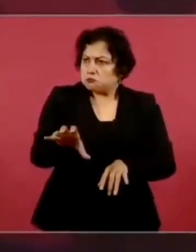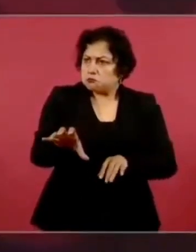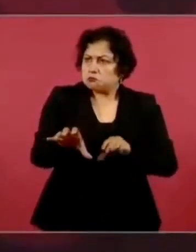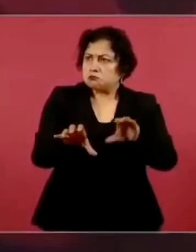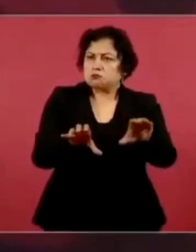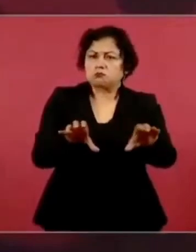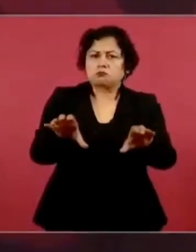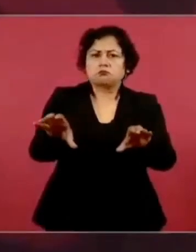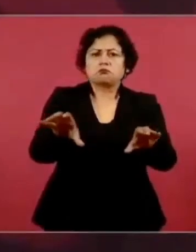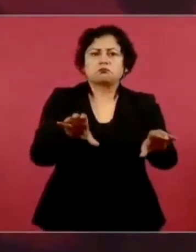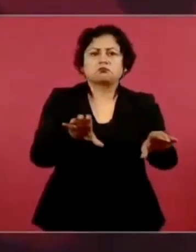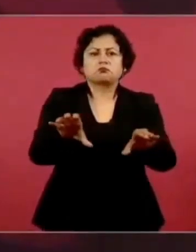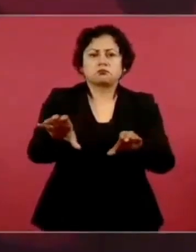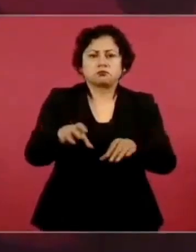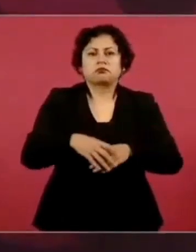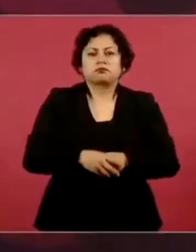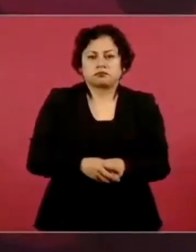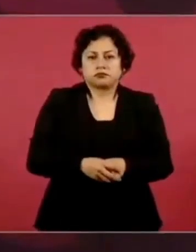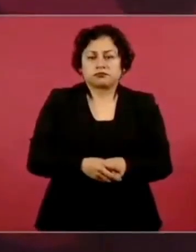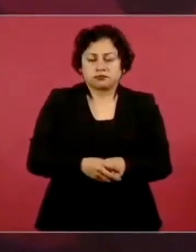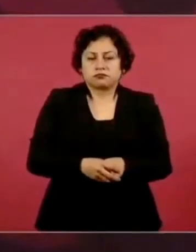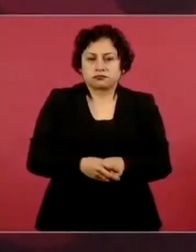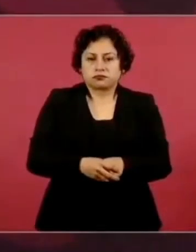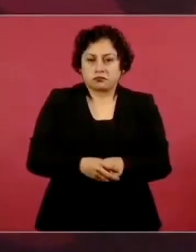con Porfirio Díaz, que era liberal,